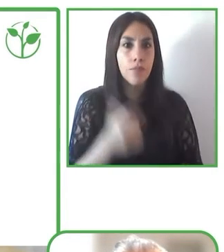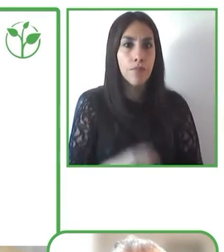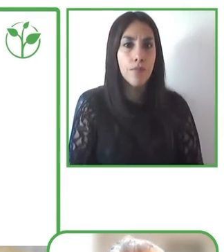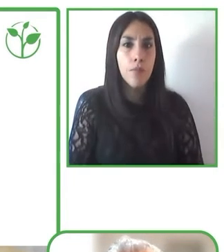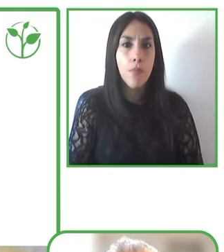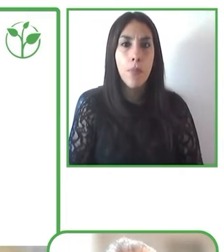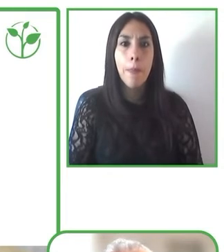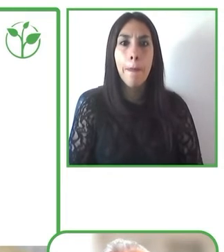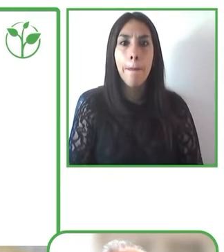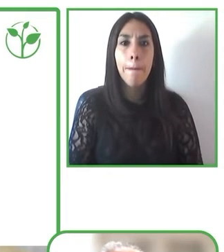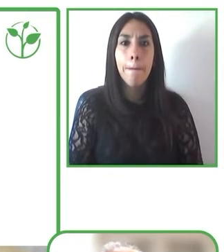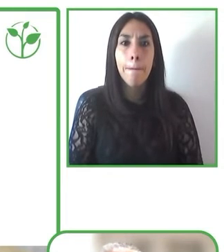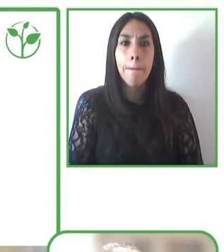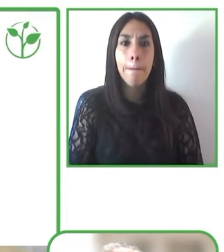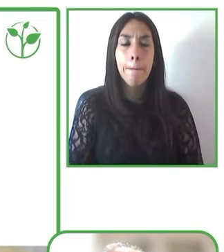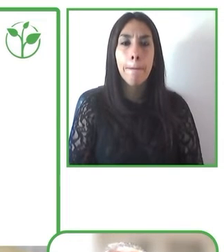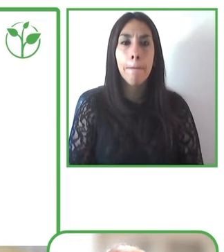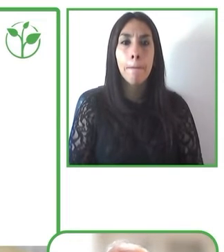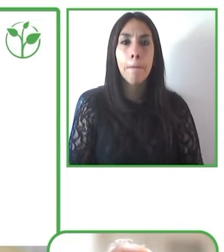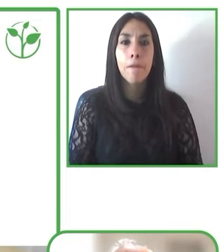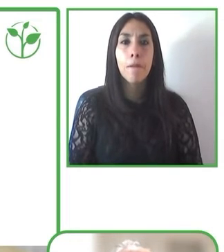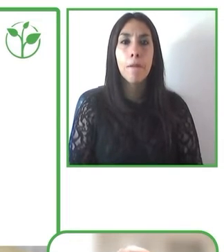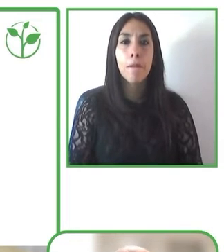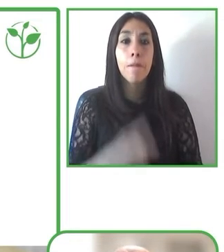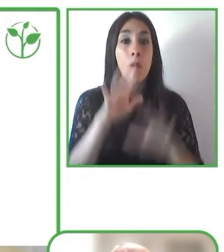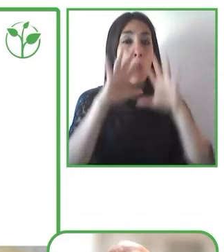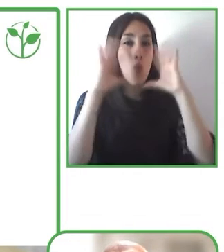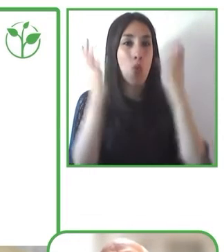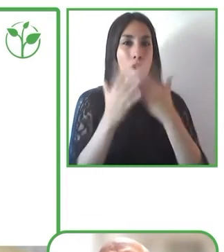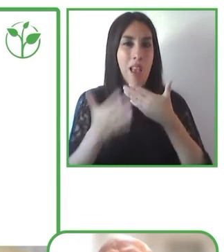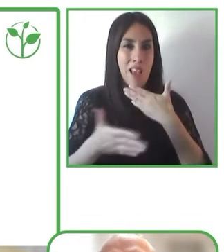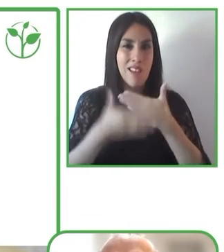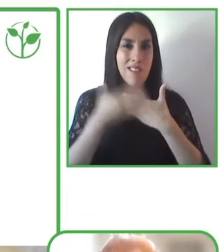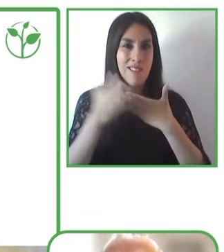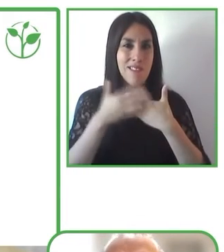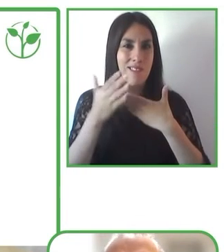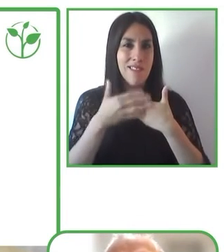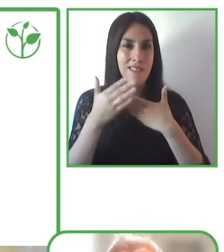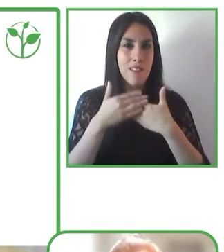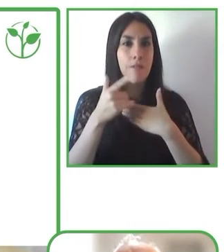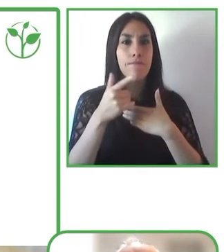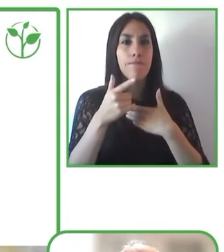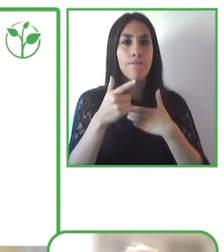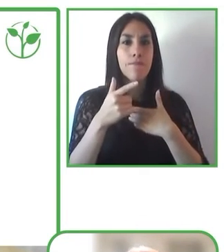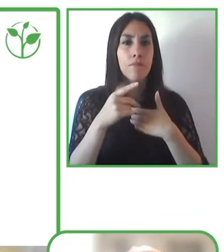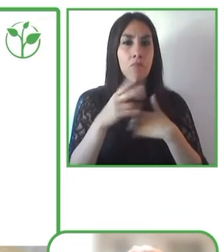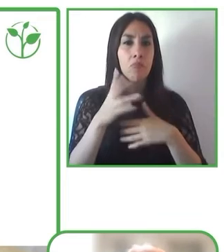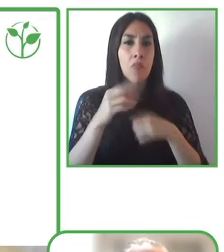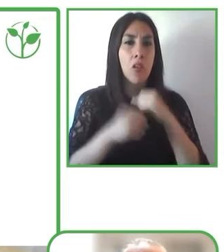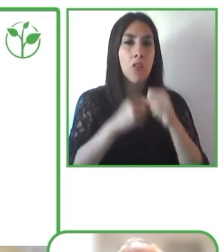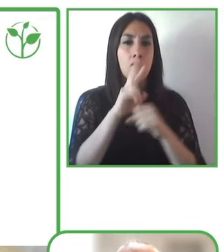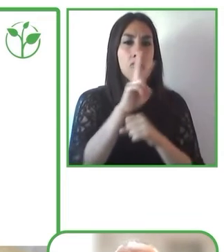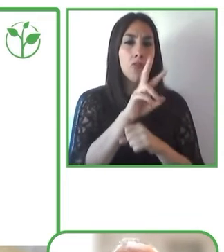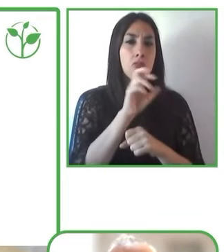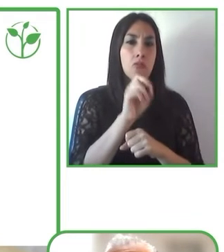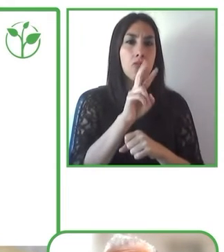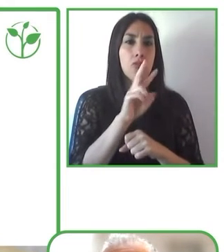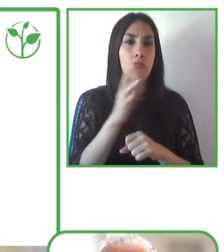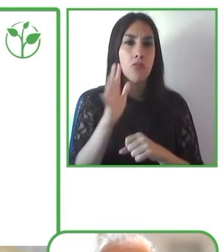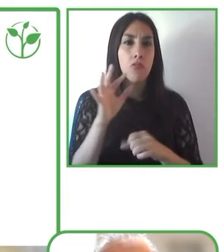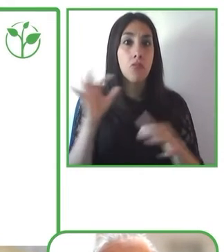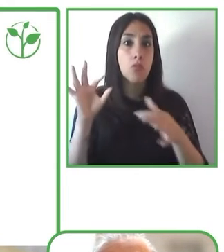2021 como un compendio de canales de comunicación dirigidos a explicar